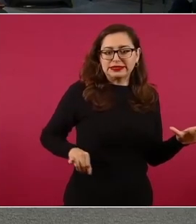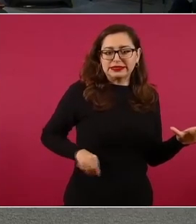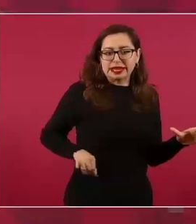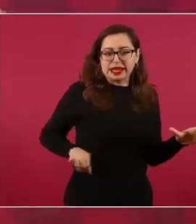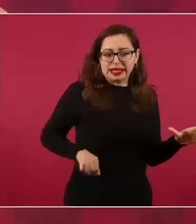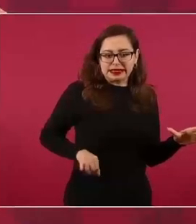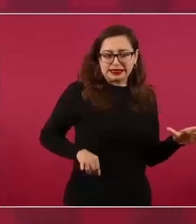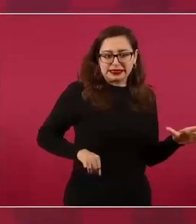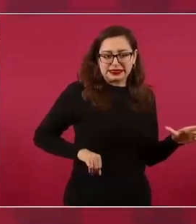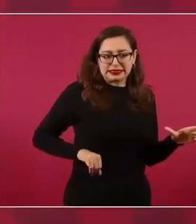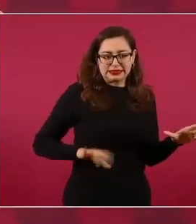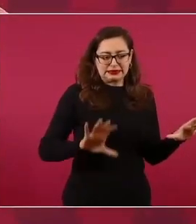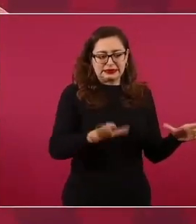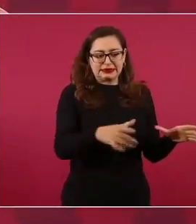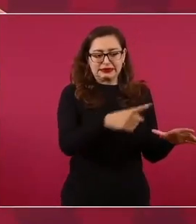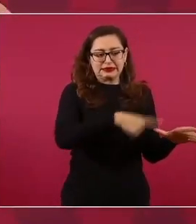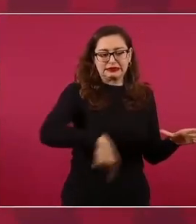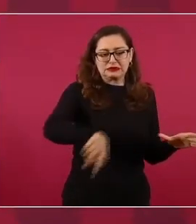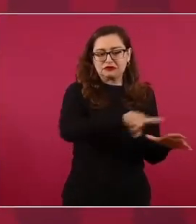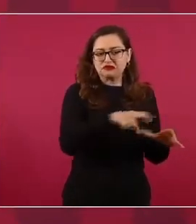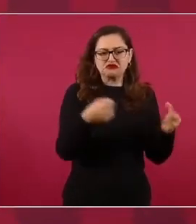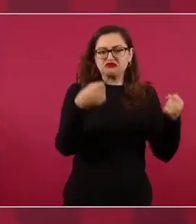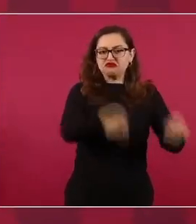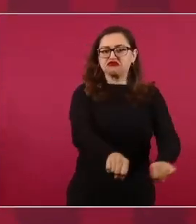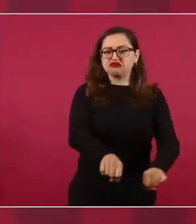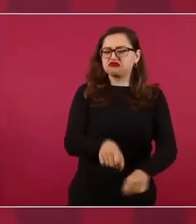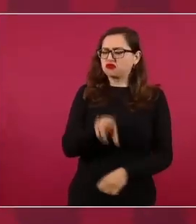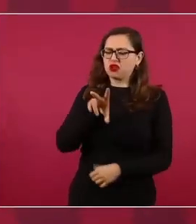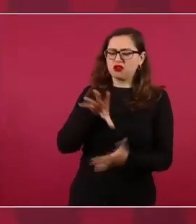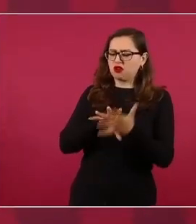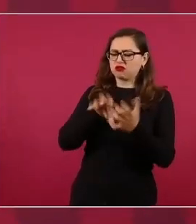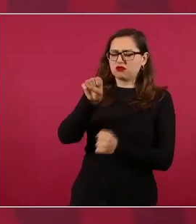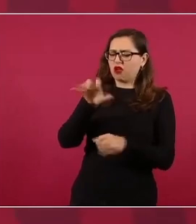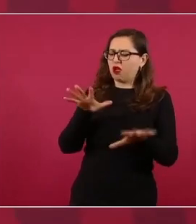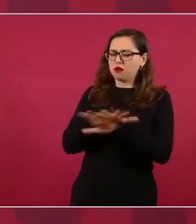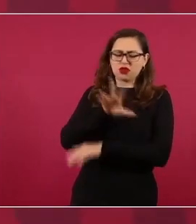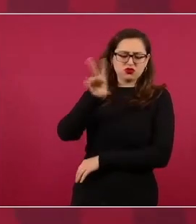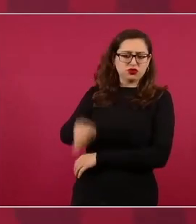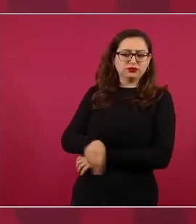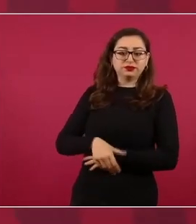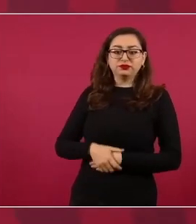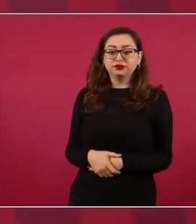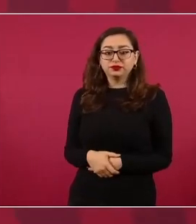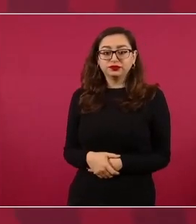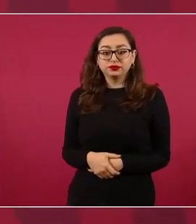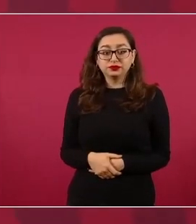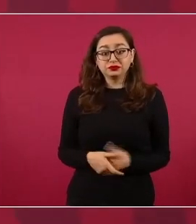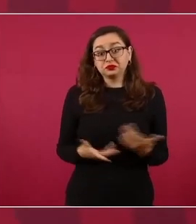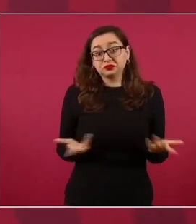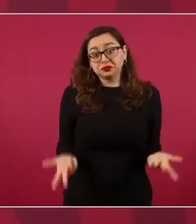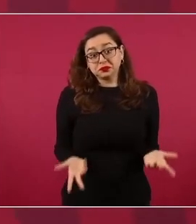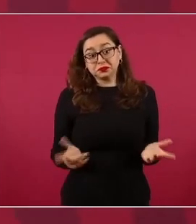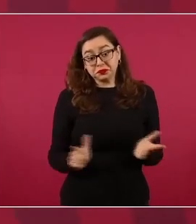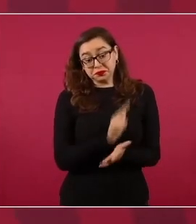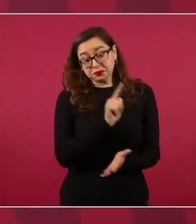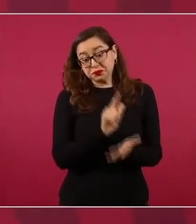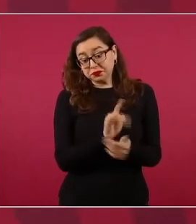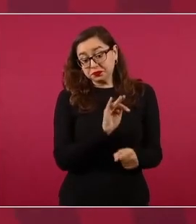a llevar a cabo una imposición disfrazada de legalidad.